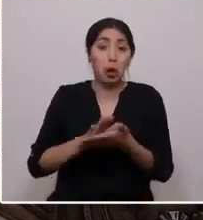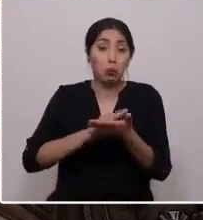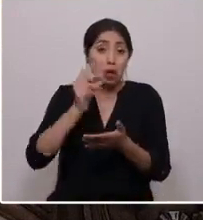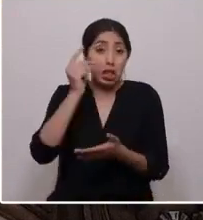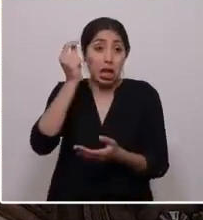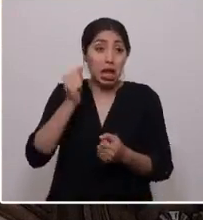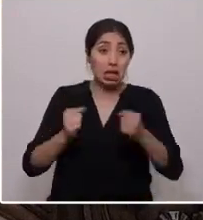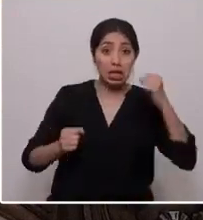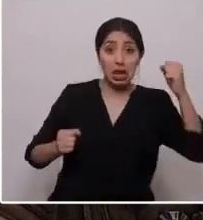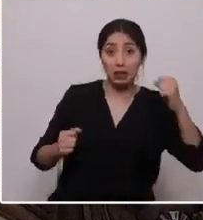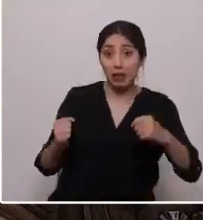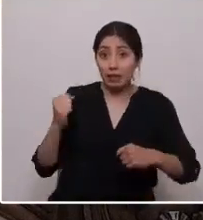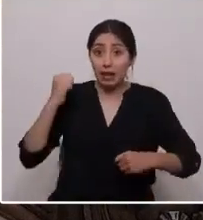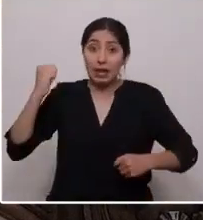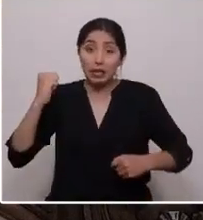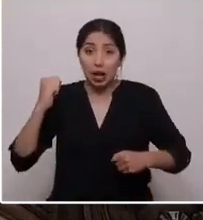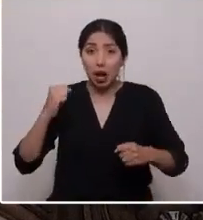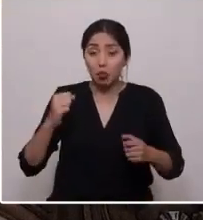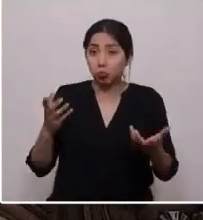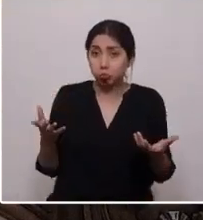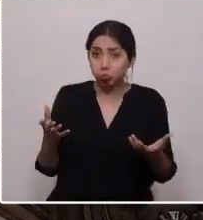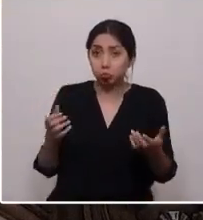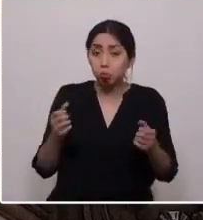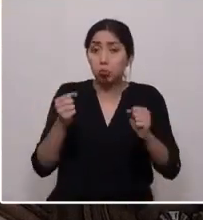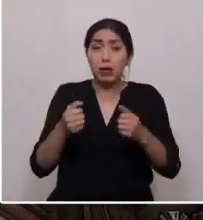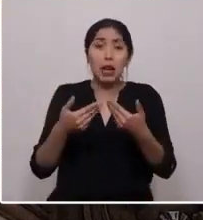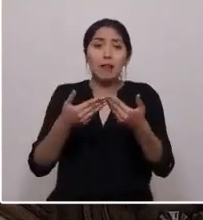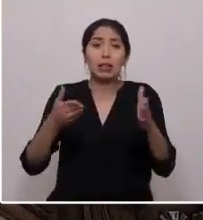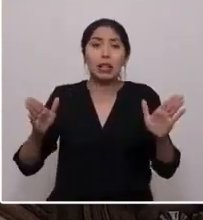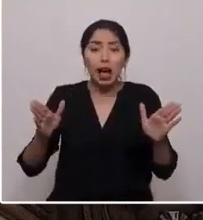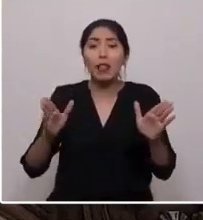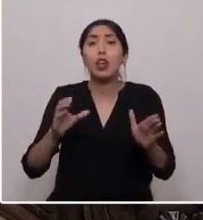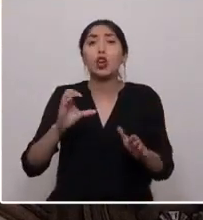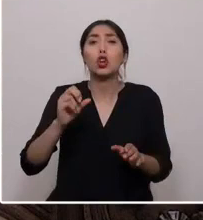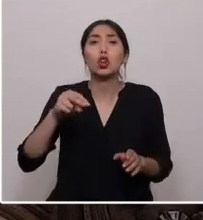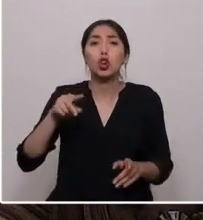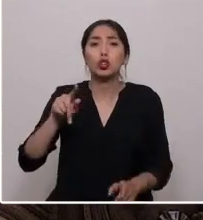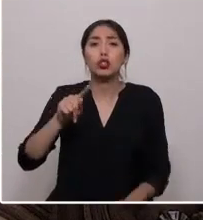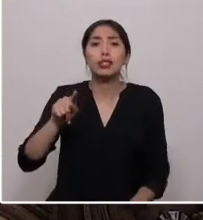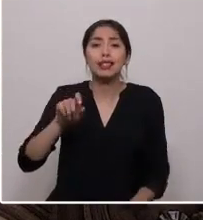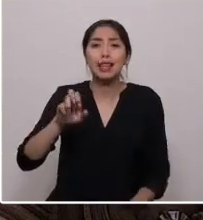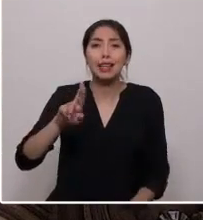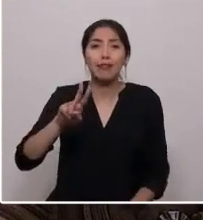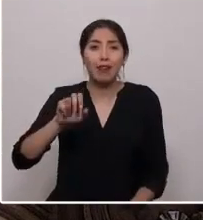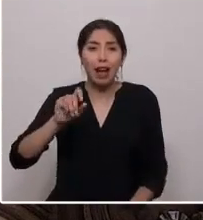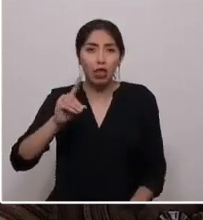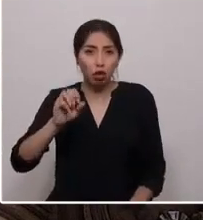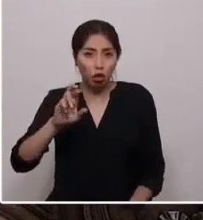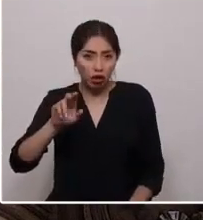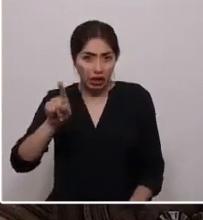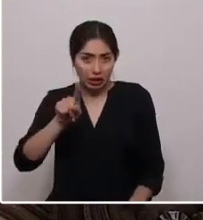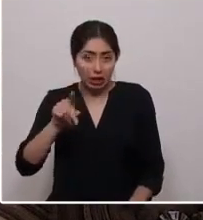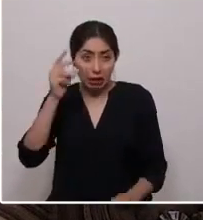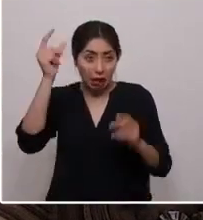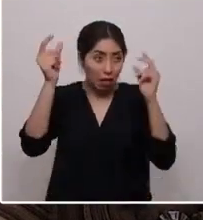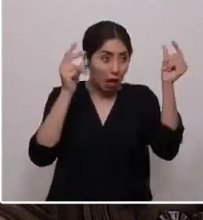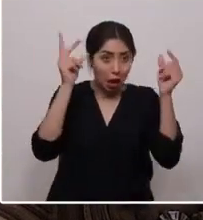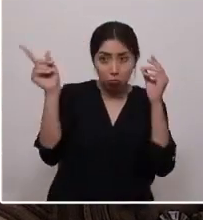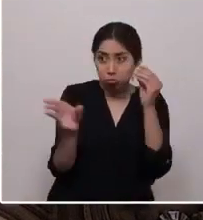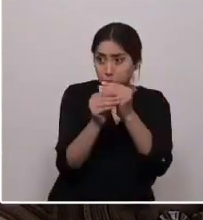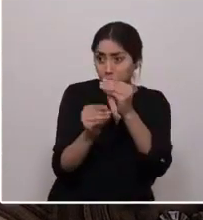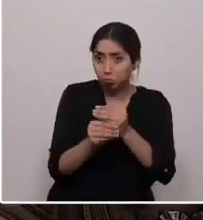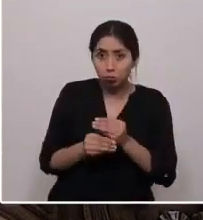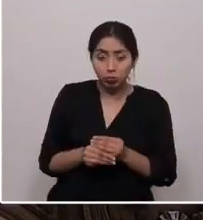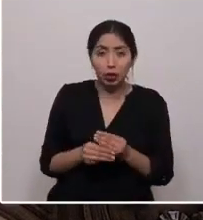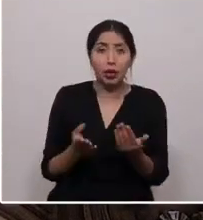derecha, de liberales, de conservadores. El trabajo en esta Convención va a requerir de todo nuestro esfuerzo para asegurar una